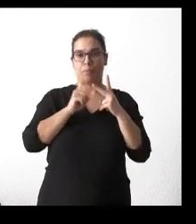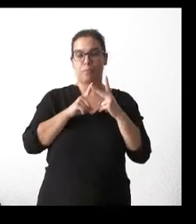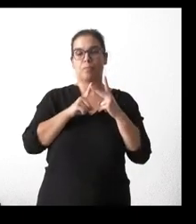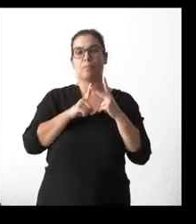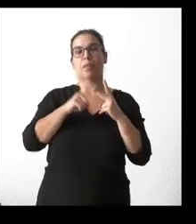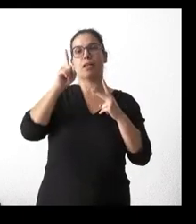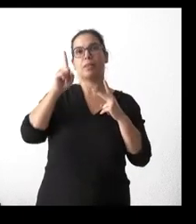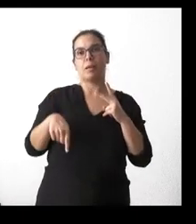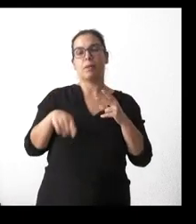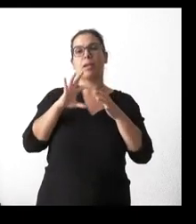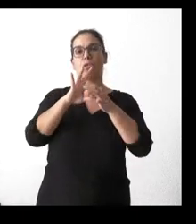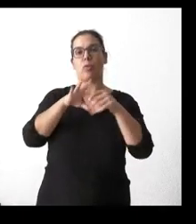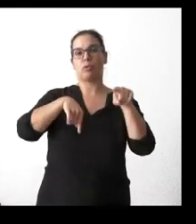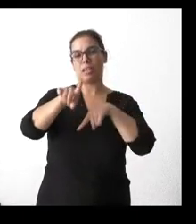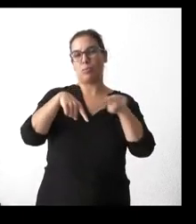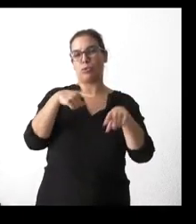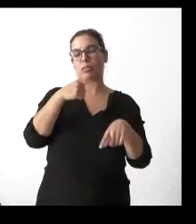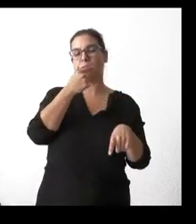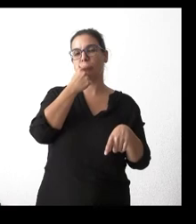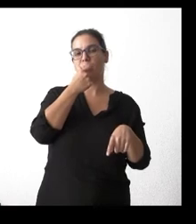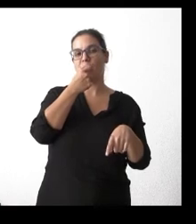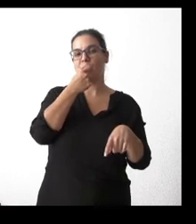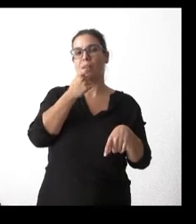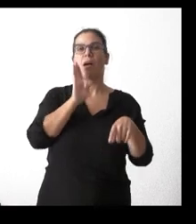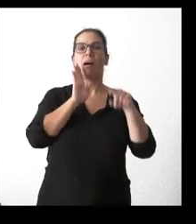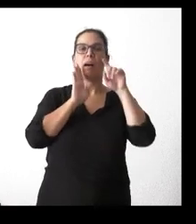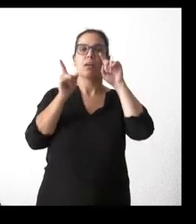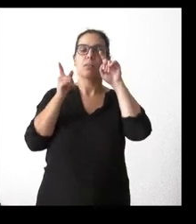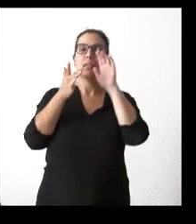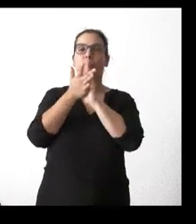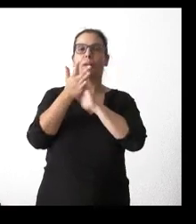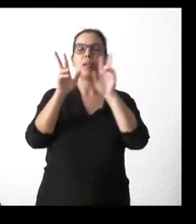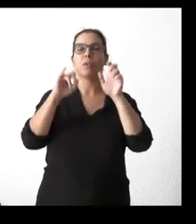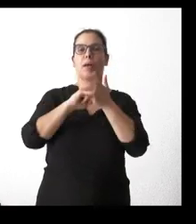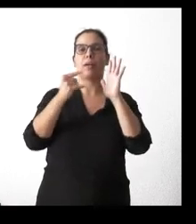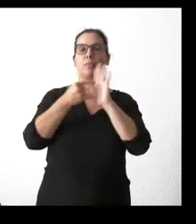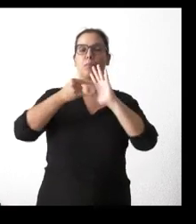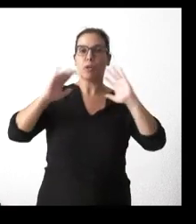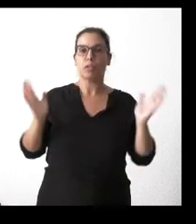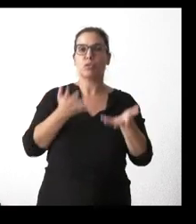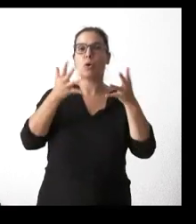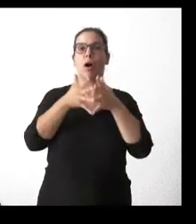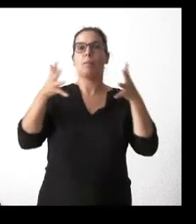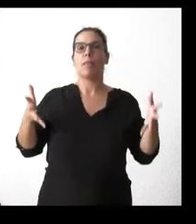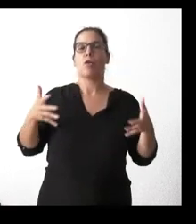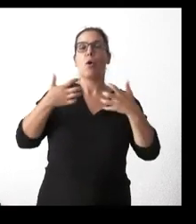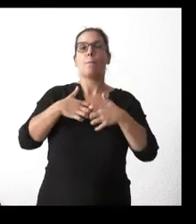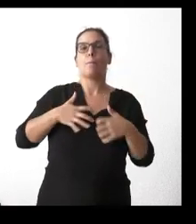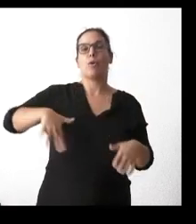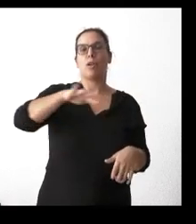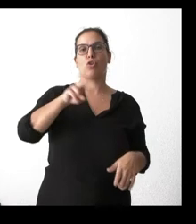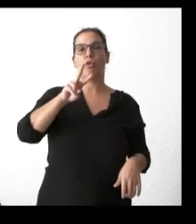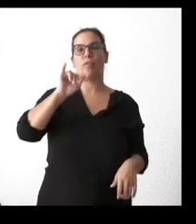también relacionado un poco con el transporte y con lo que comentó del proyecto, del impulso al proyecto de la ampliación del polígono de Villadangos,